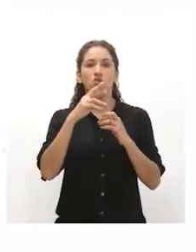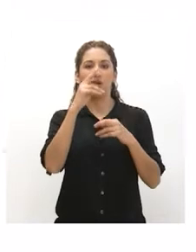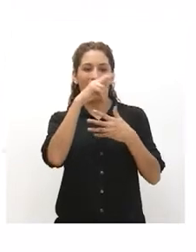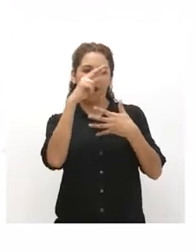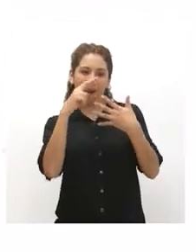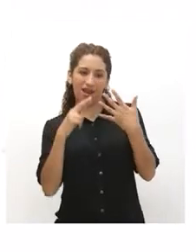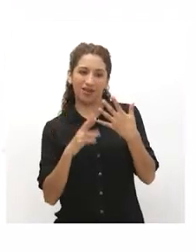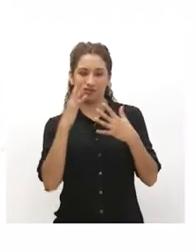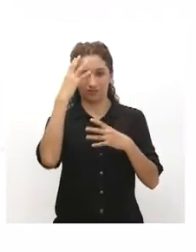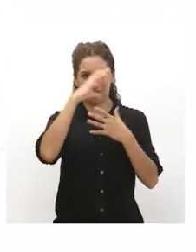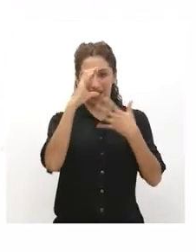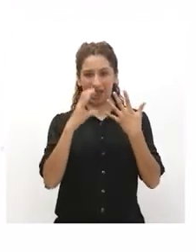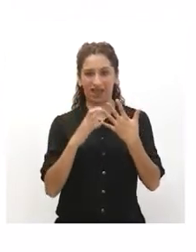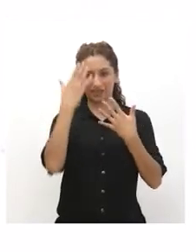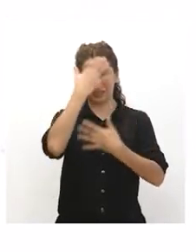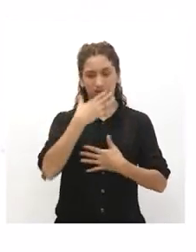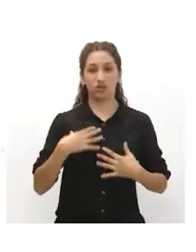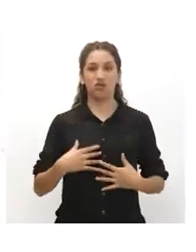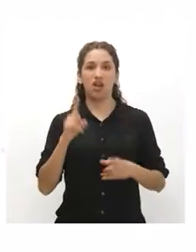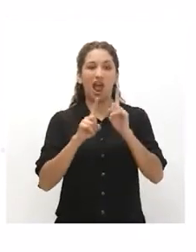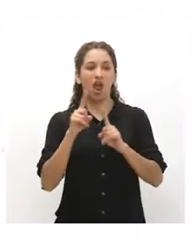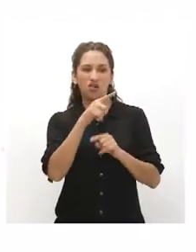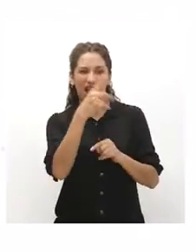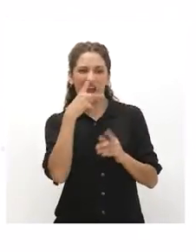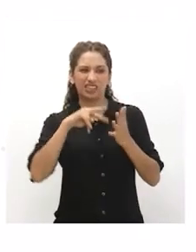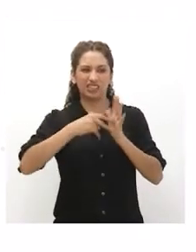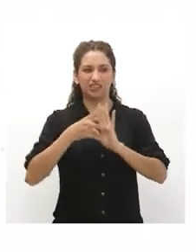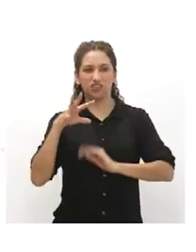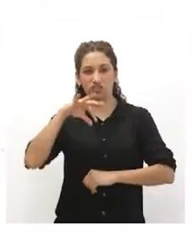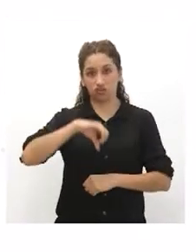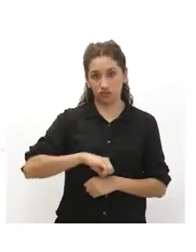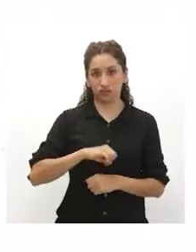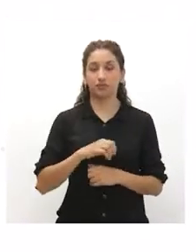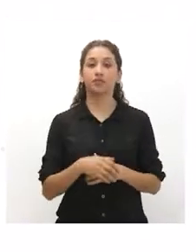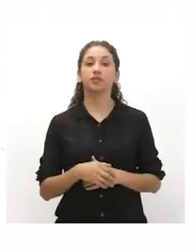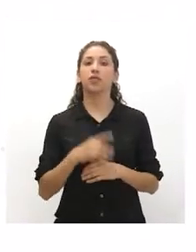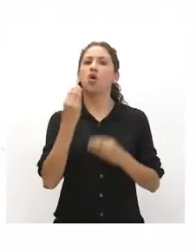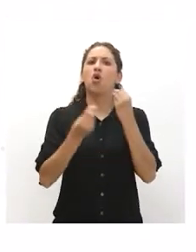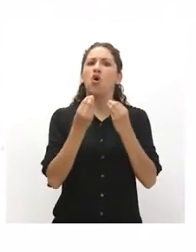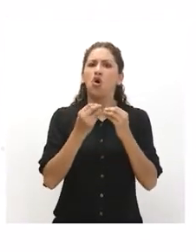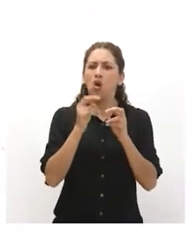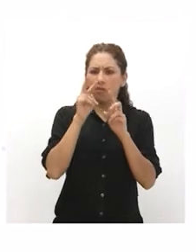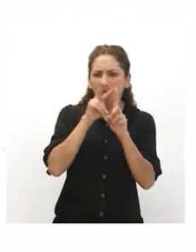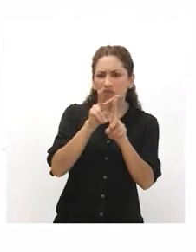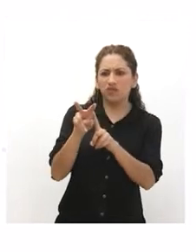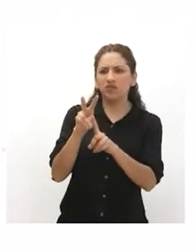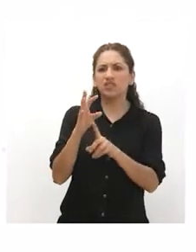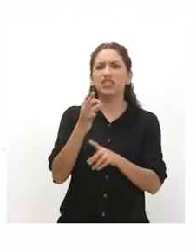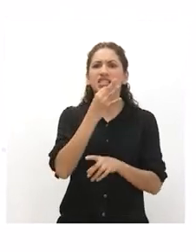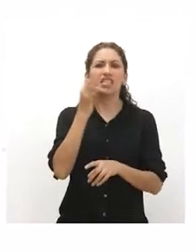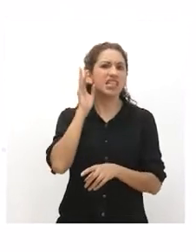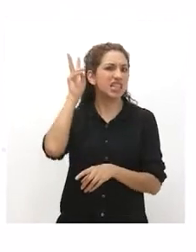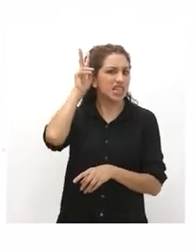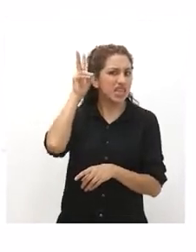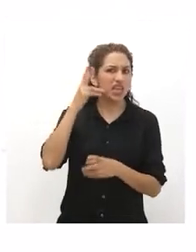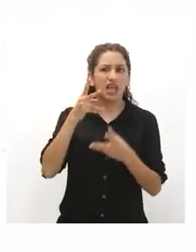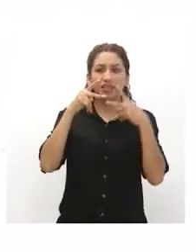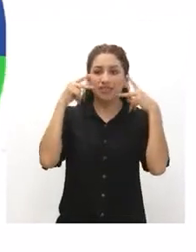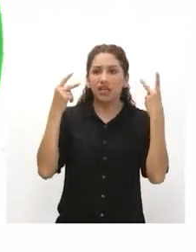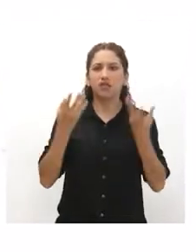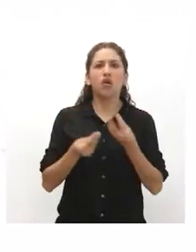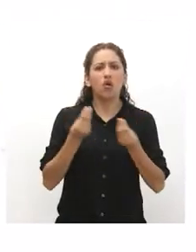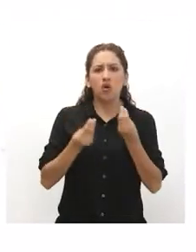y el hecho de asociarlos con la delincuencia. ¿Cómo se percibe la discriminación hacia la población indígena o nativa?